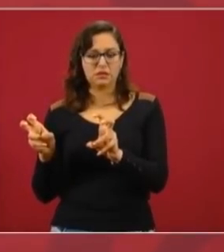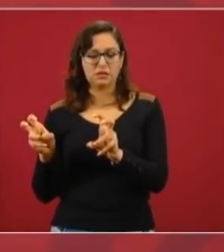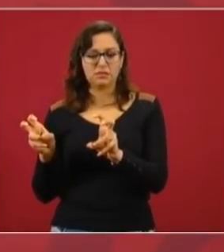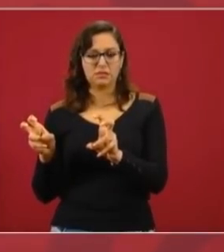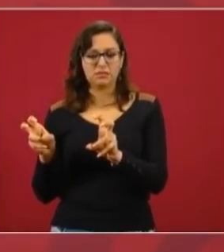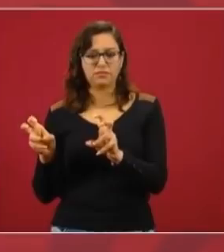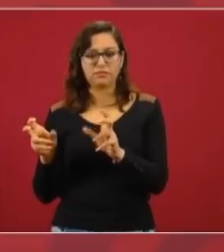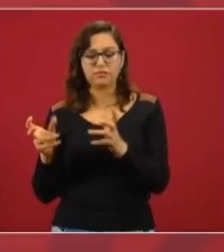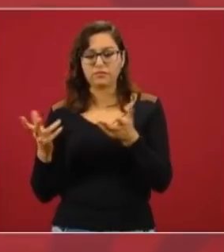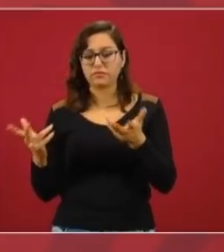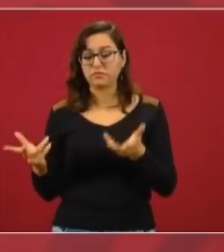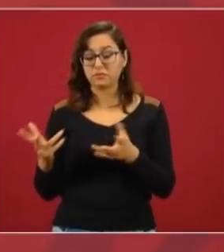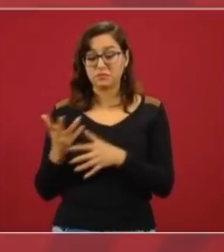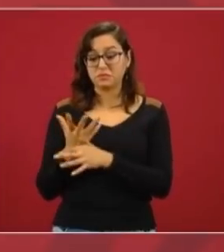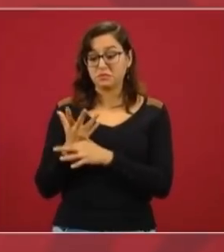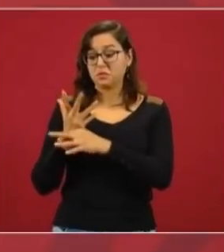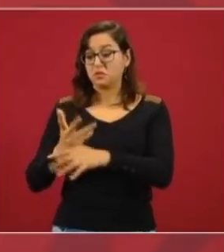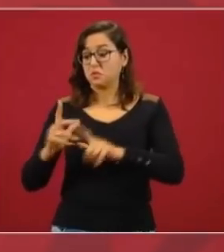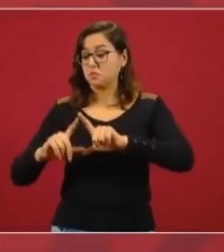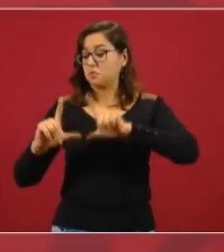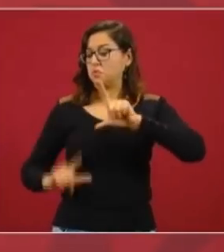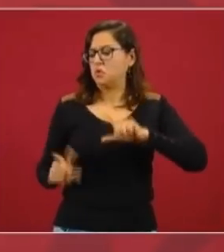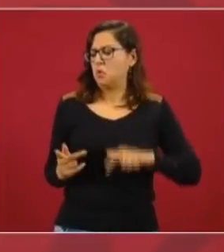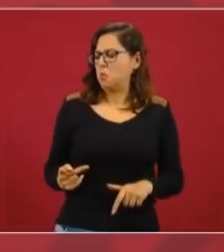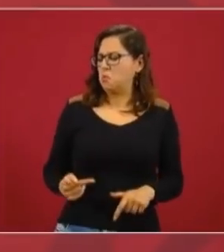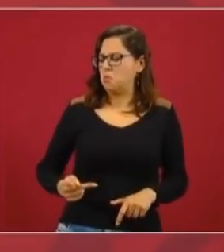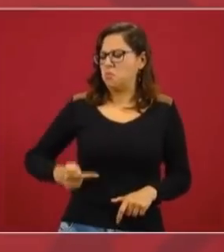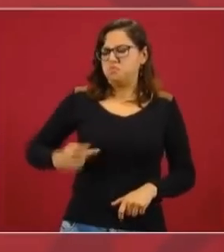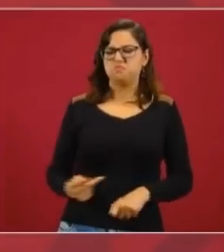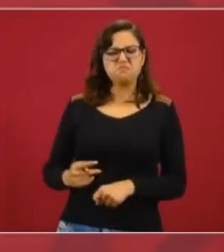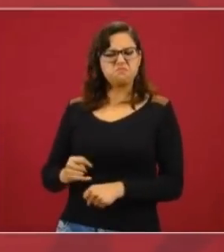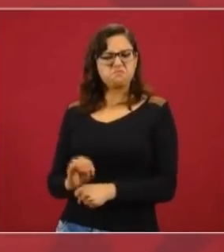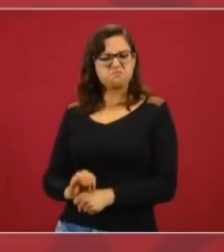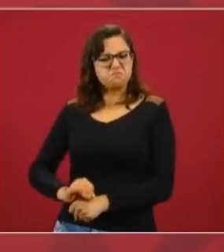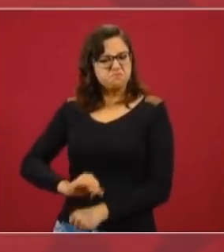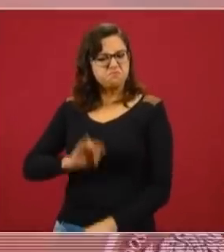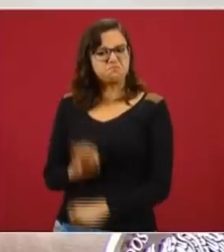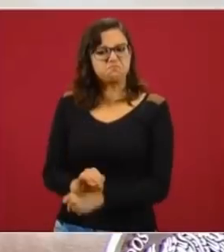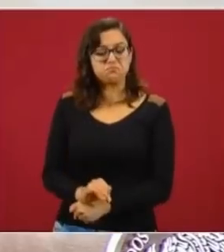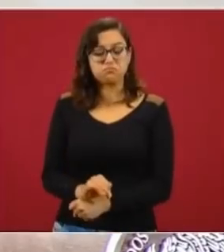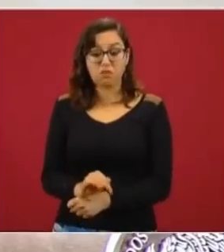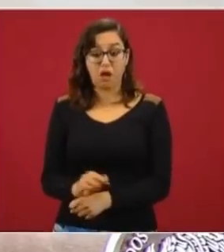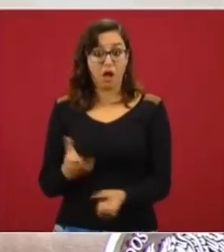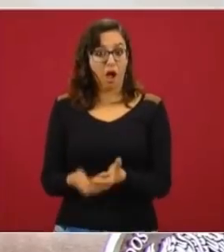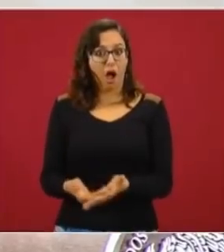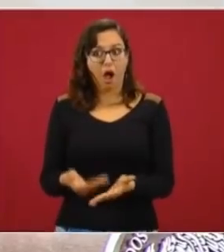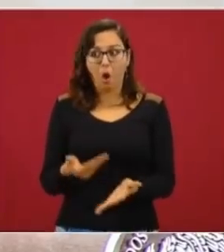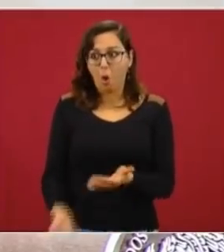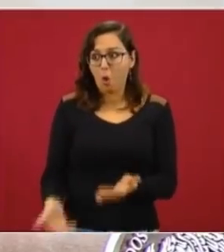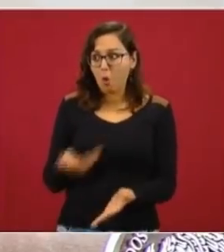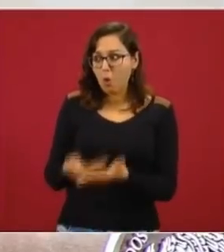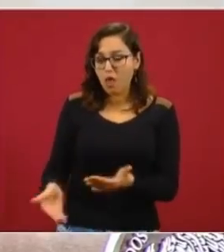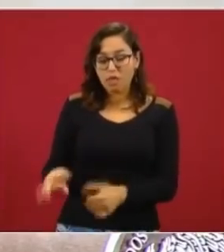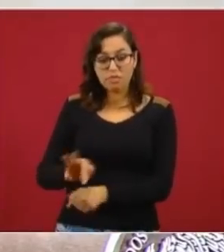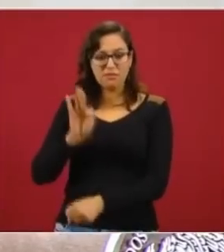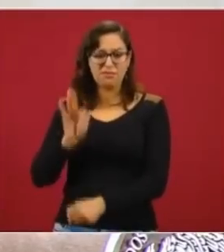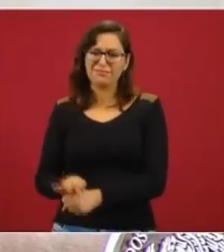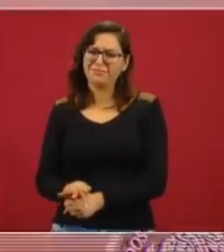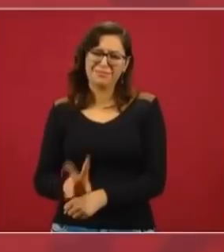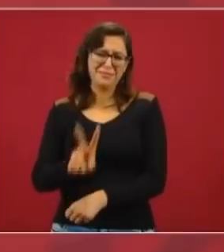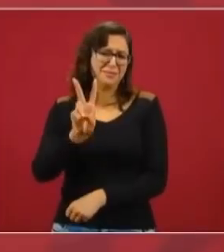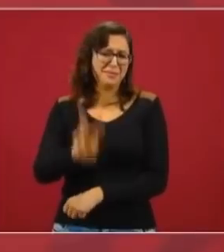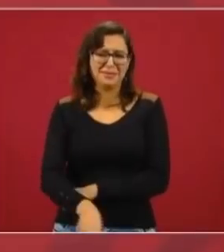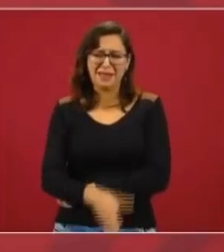Se volvieron patriotas, pura demagogia.